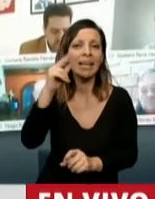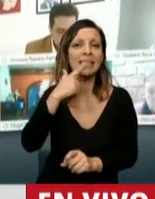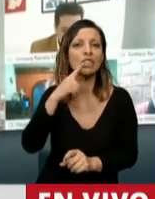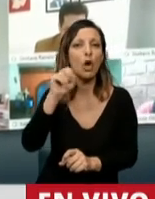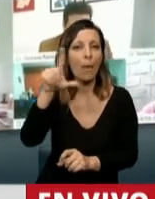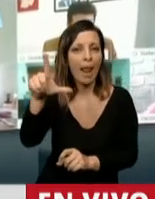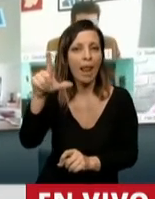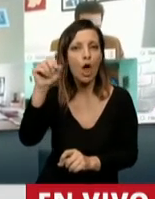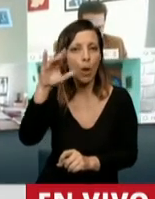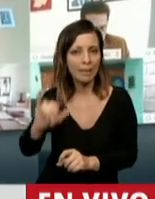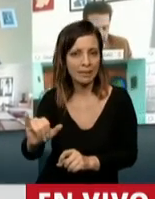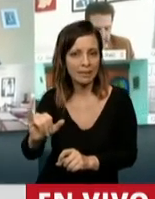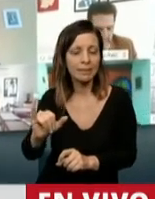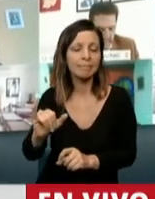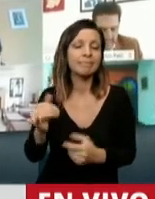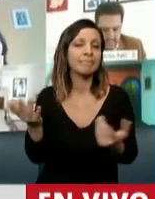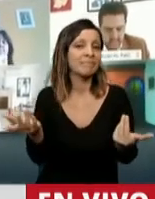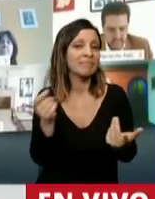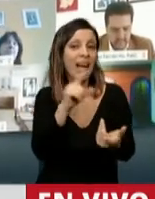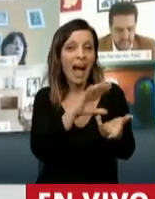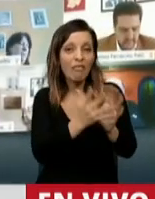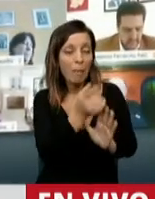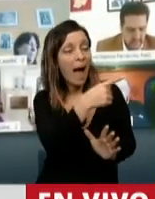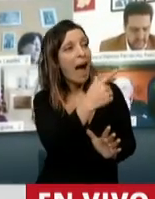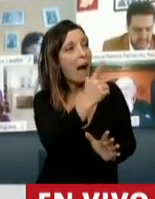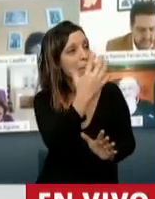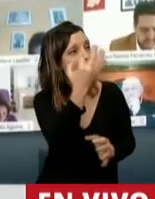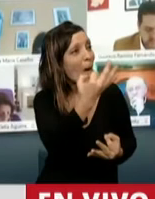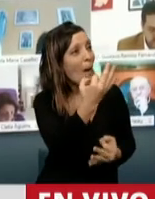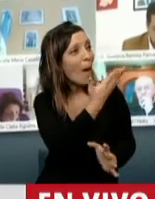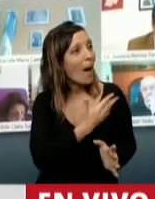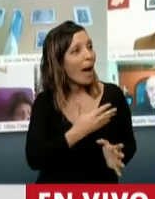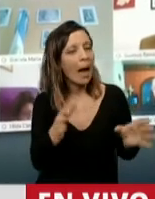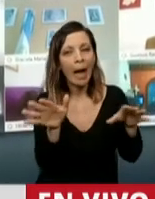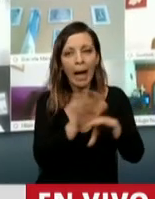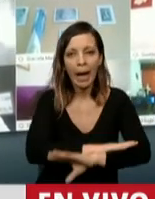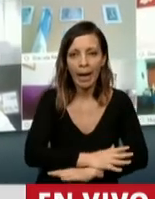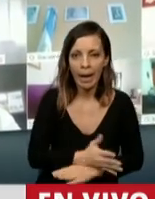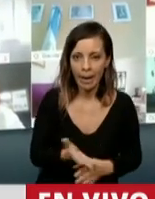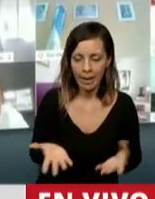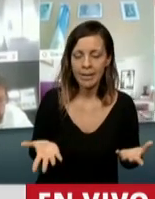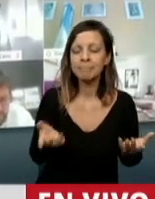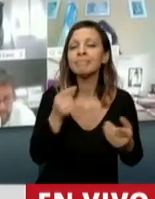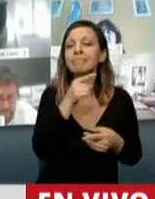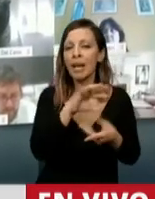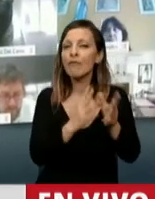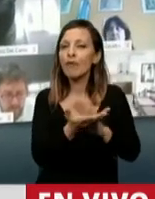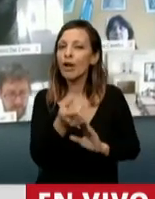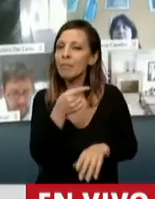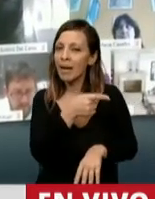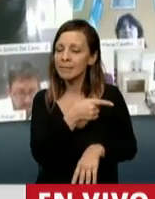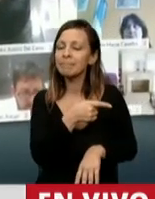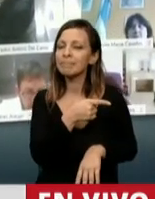manera lo que está haciendo el kirchnerismo, el Gobierno Nacional, lo que está haciendo es no